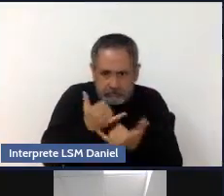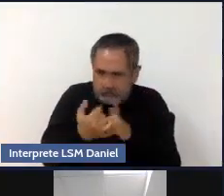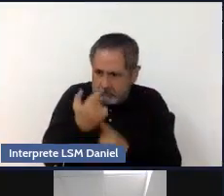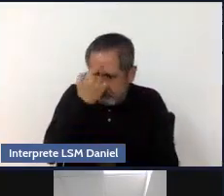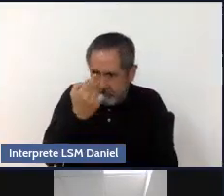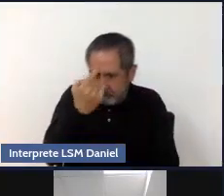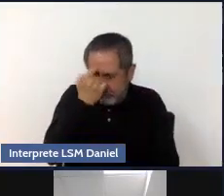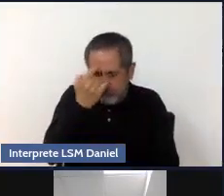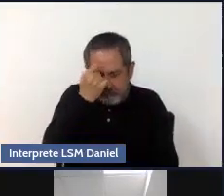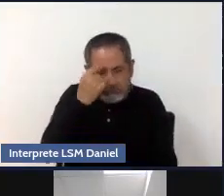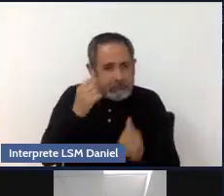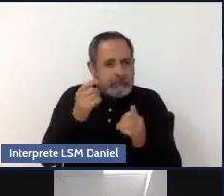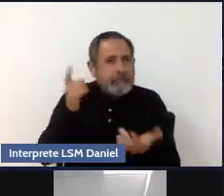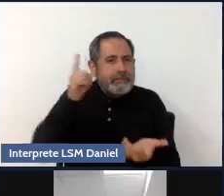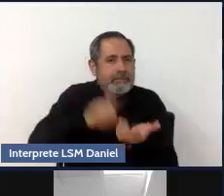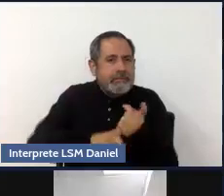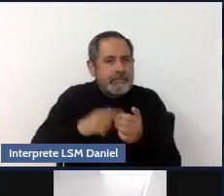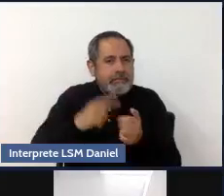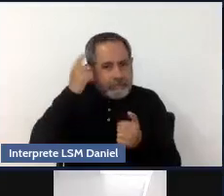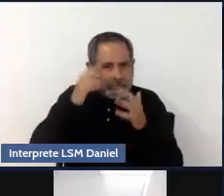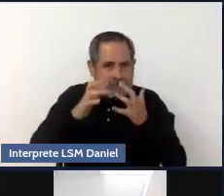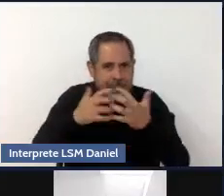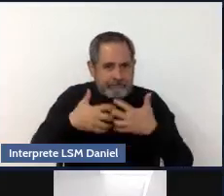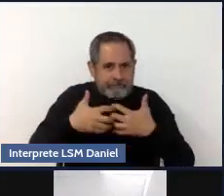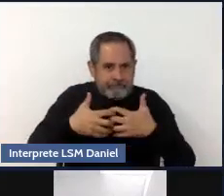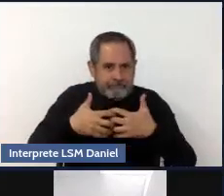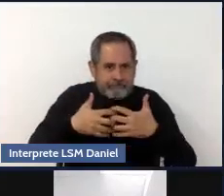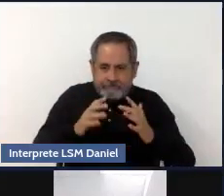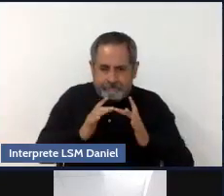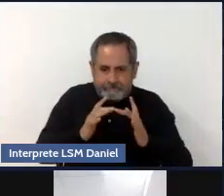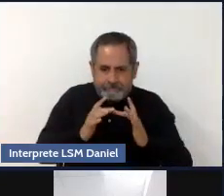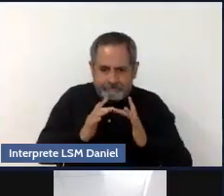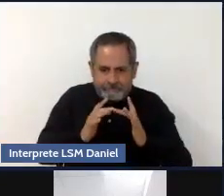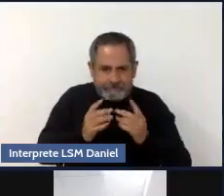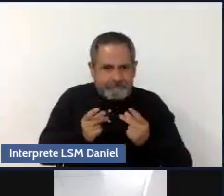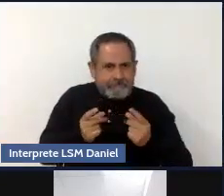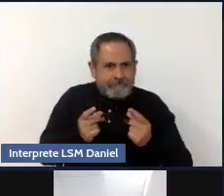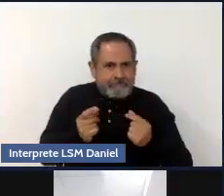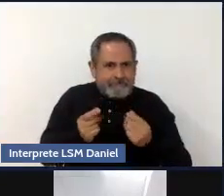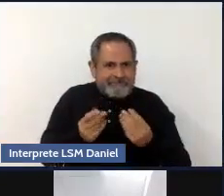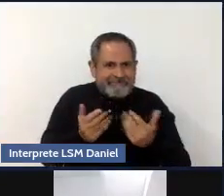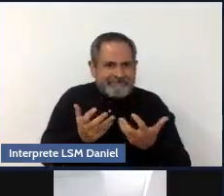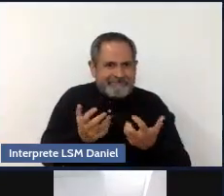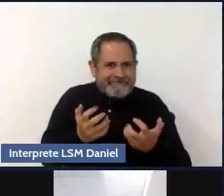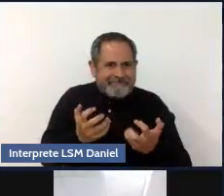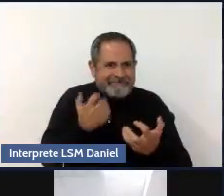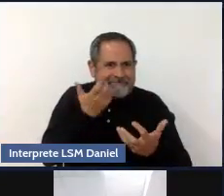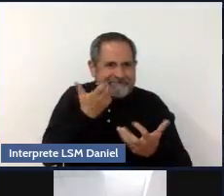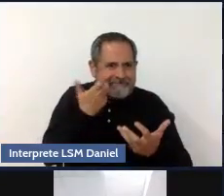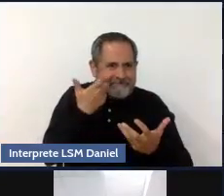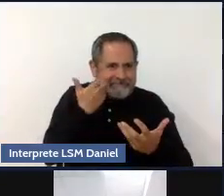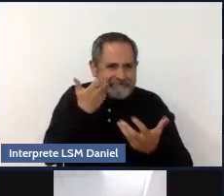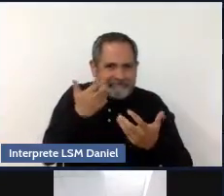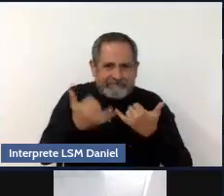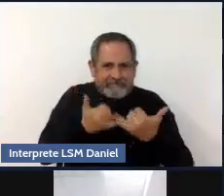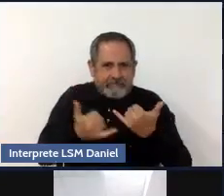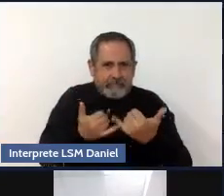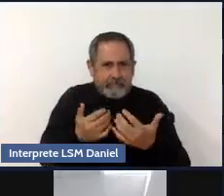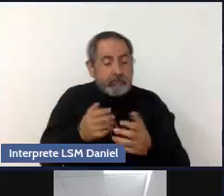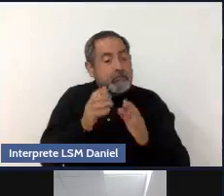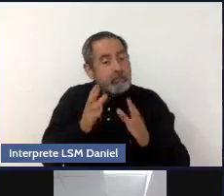sustancias que se producen en nuestro cerebro que se provocan también al comer